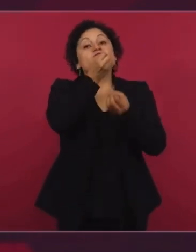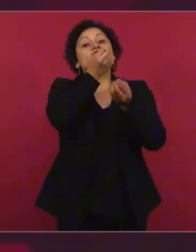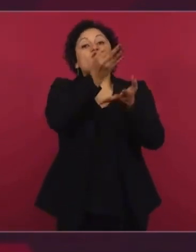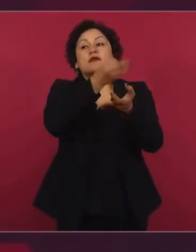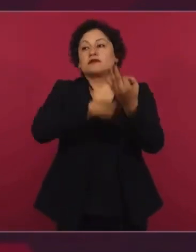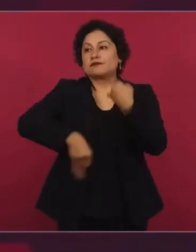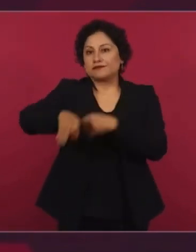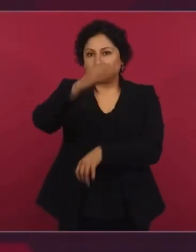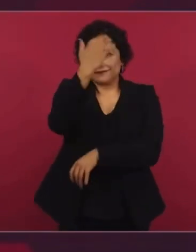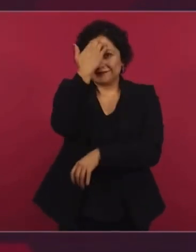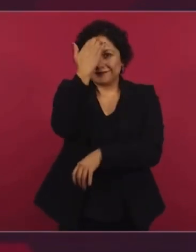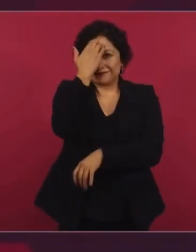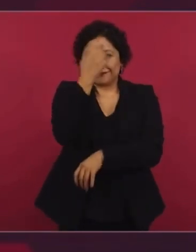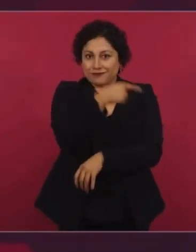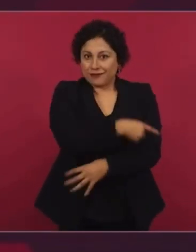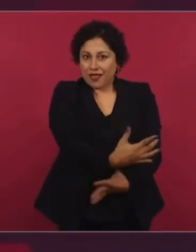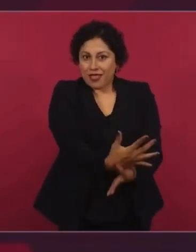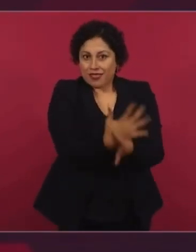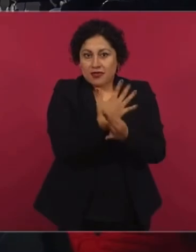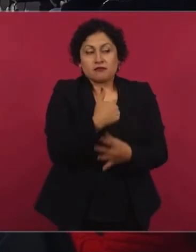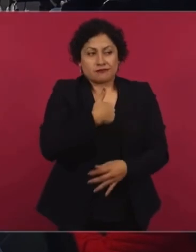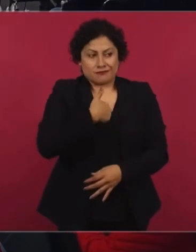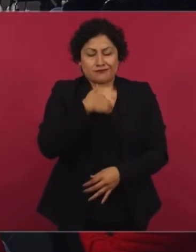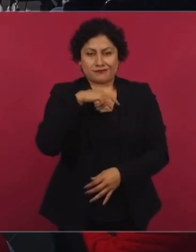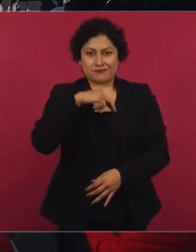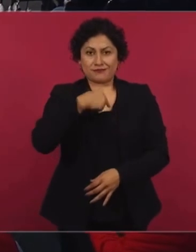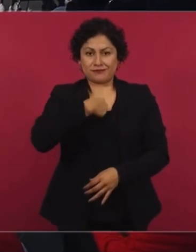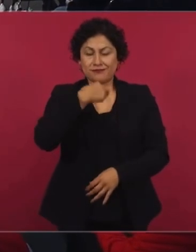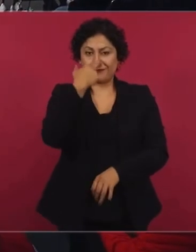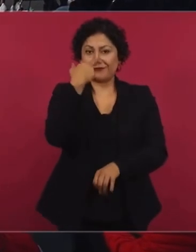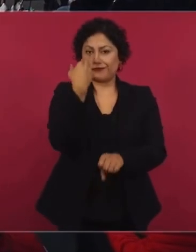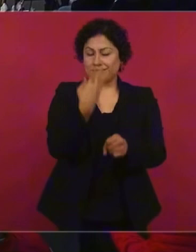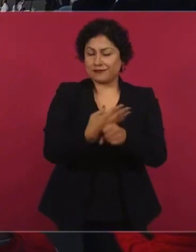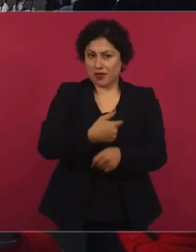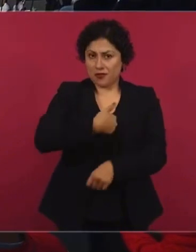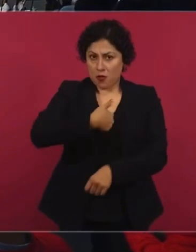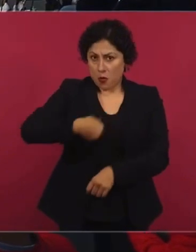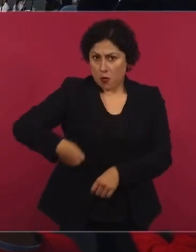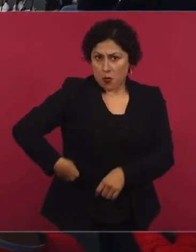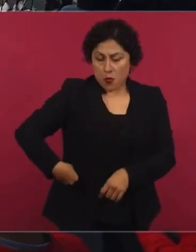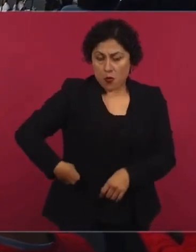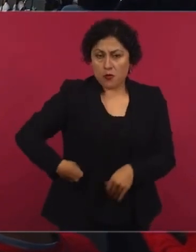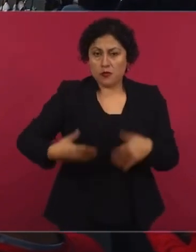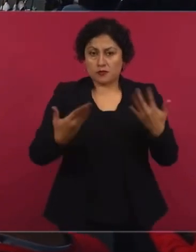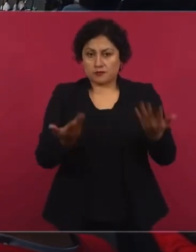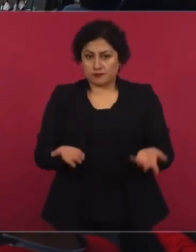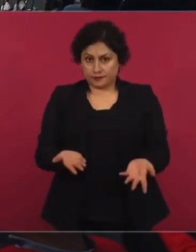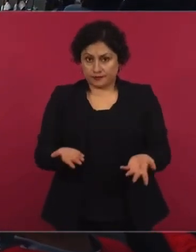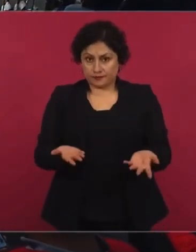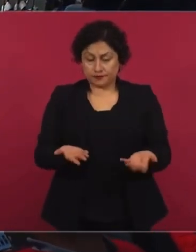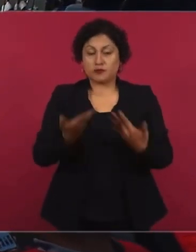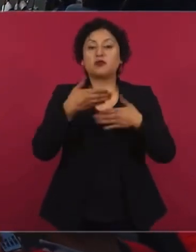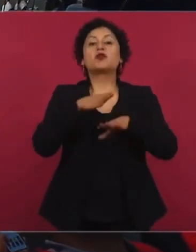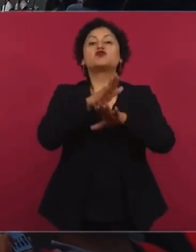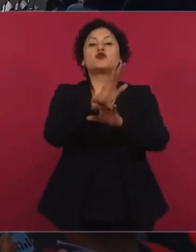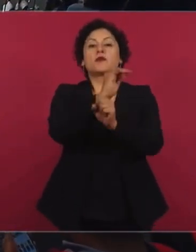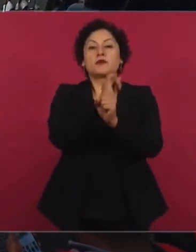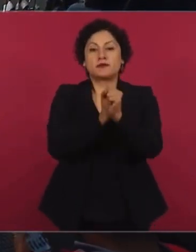su responsabilidad en el proceso de investigación.